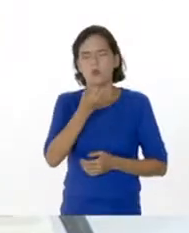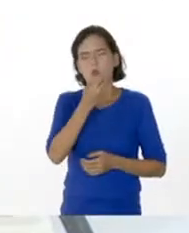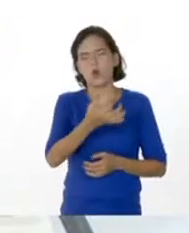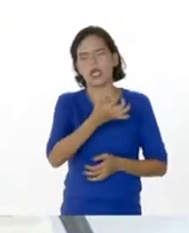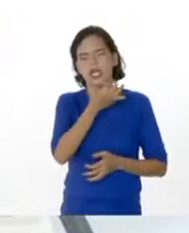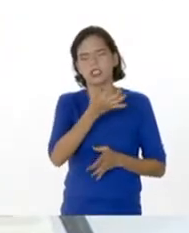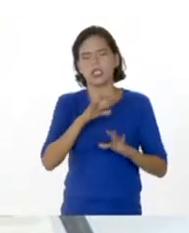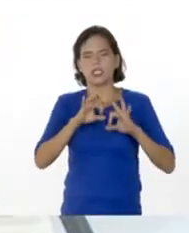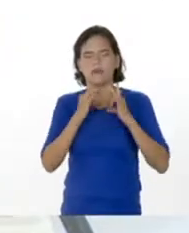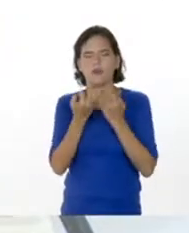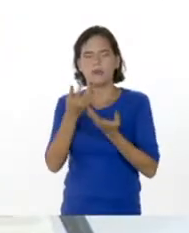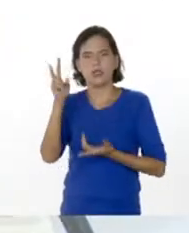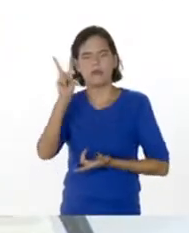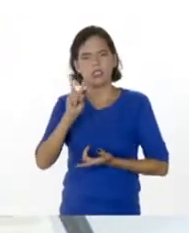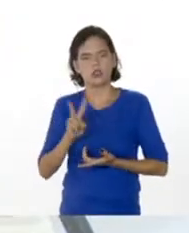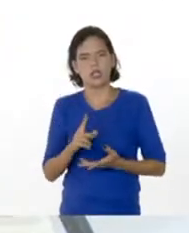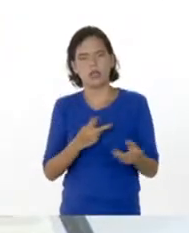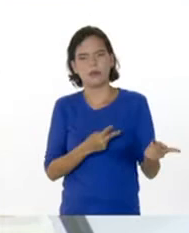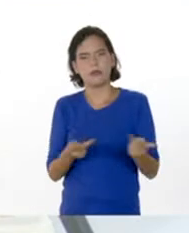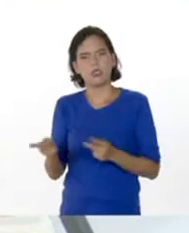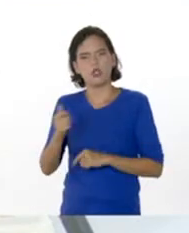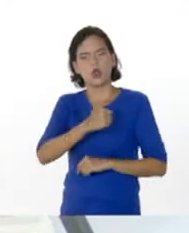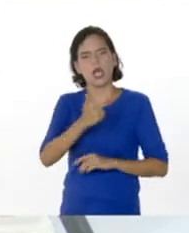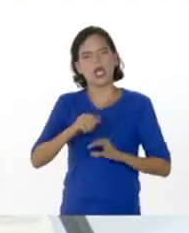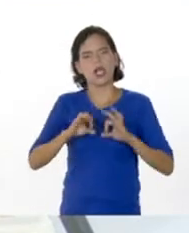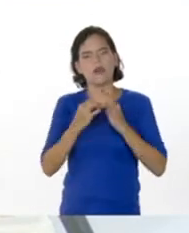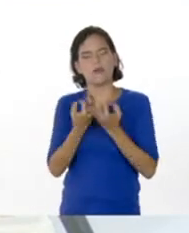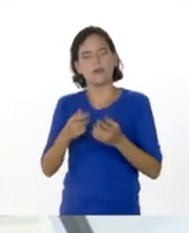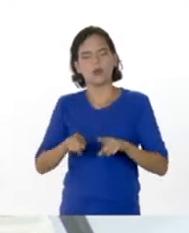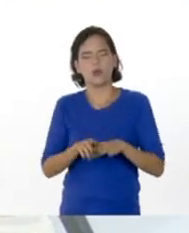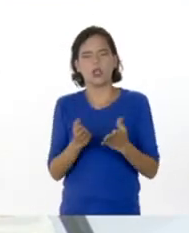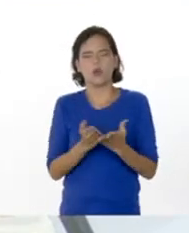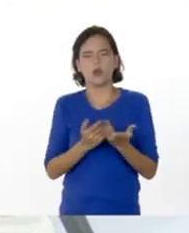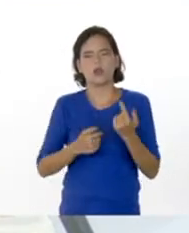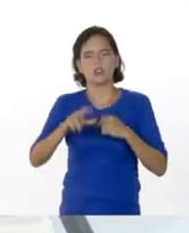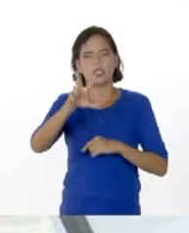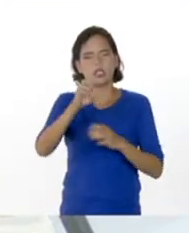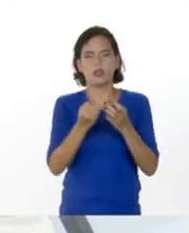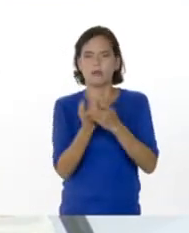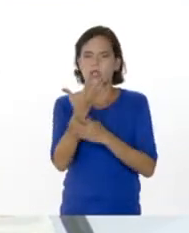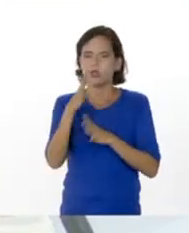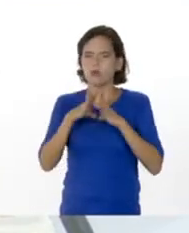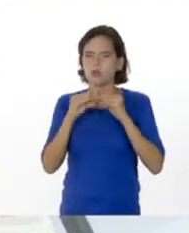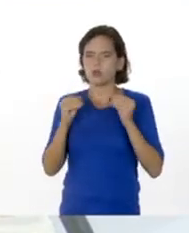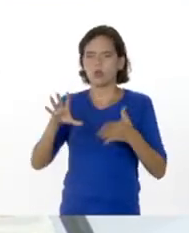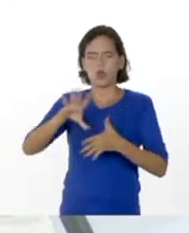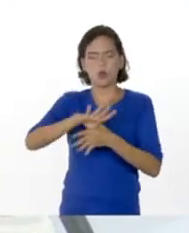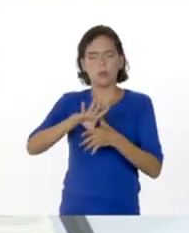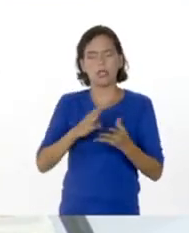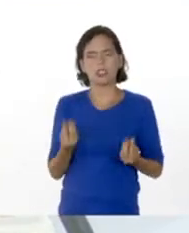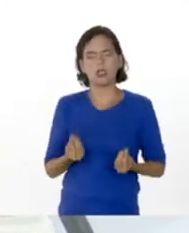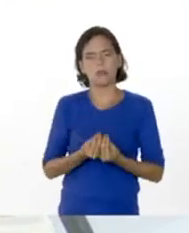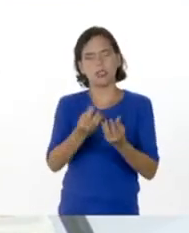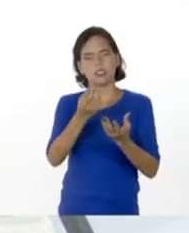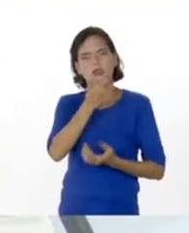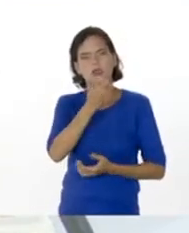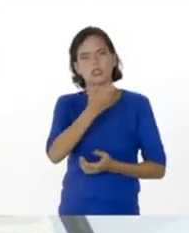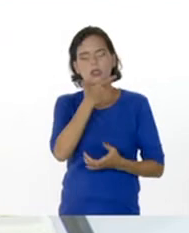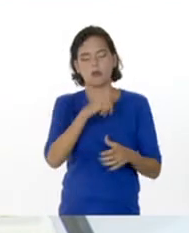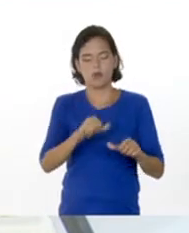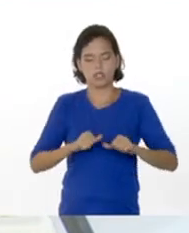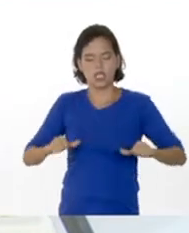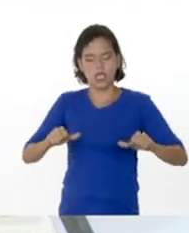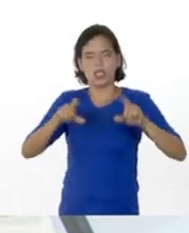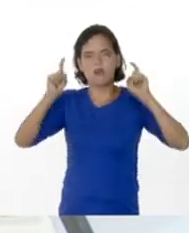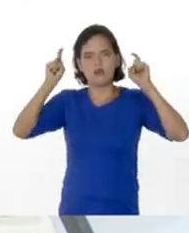Buenas tardes, familia venezolana. Bienvenidos a espacio Cada Familia, una escuela. Hoy, 3 de mayo, como todos los martes, acompañándonos en esta hermosa área de